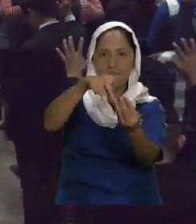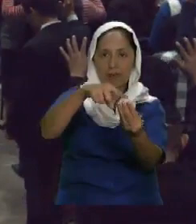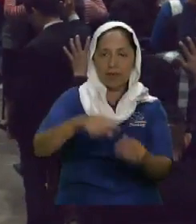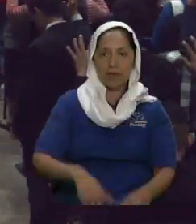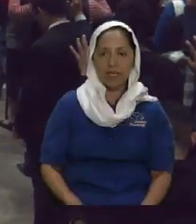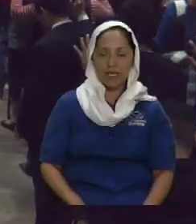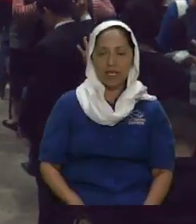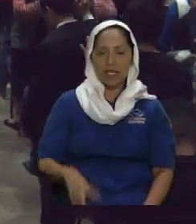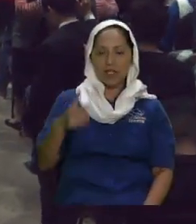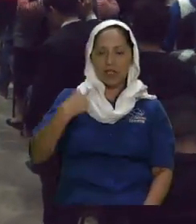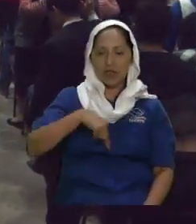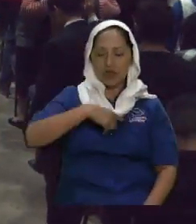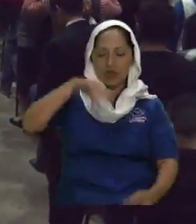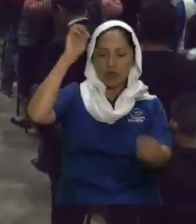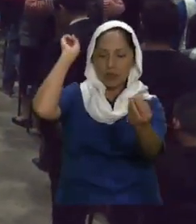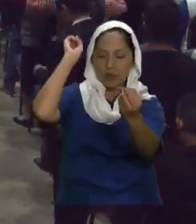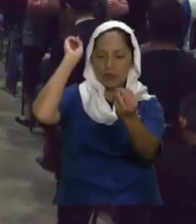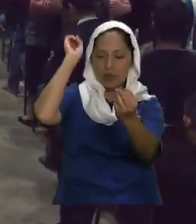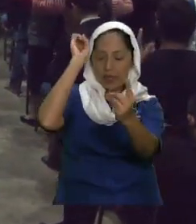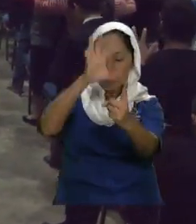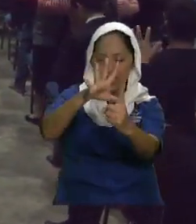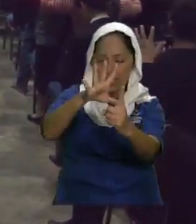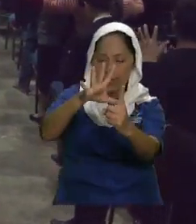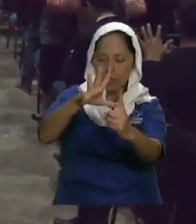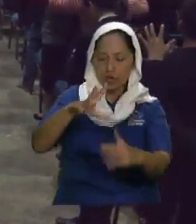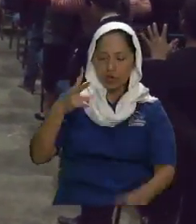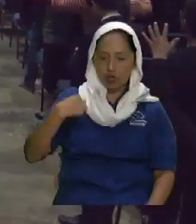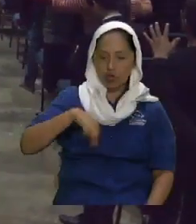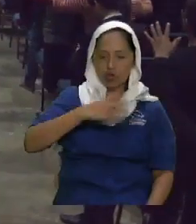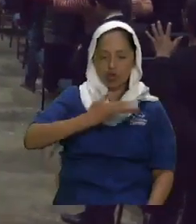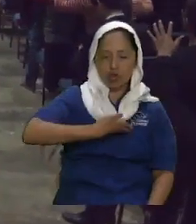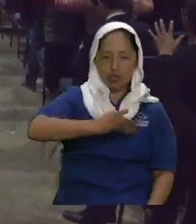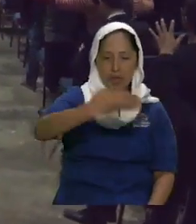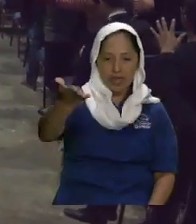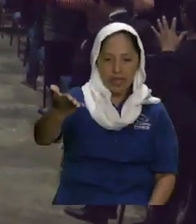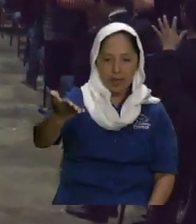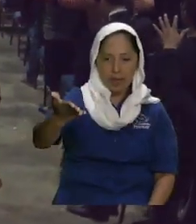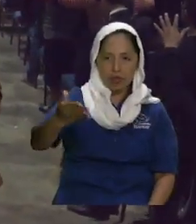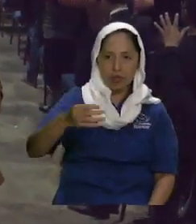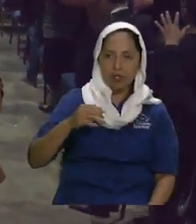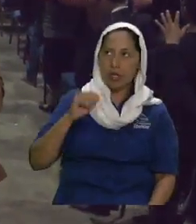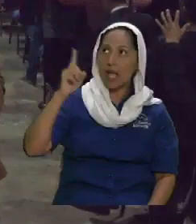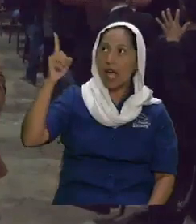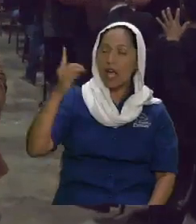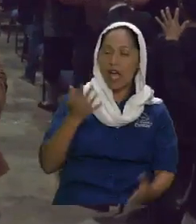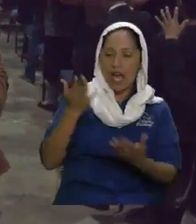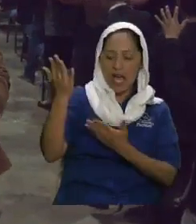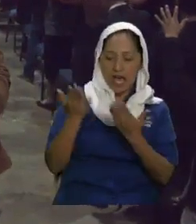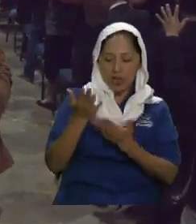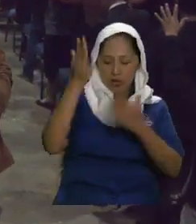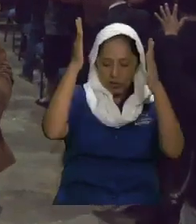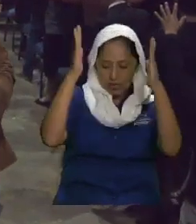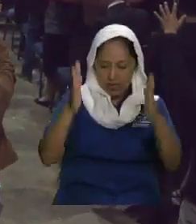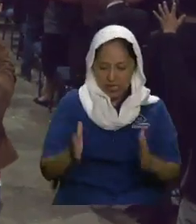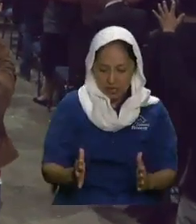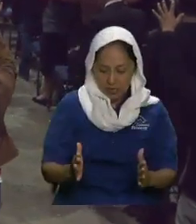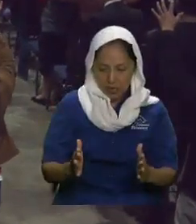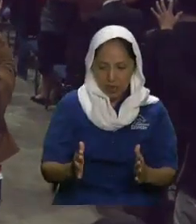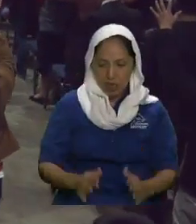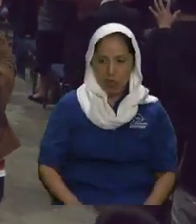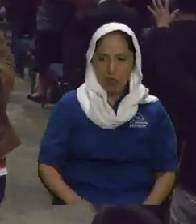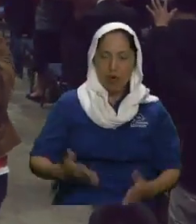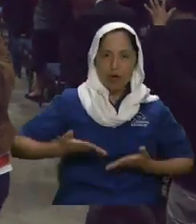ay gracias Padre estamos enviando a tu siervo dale tu provisión